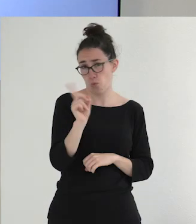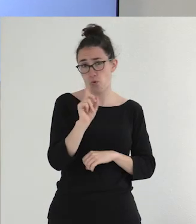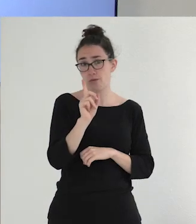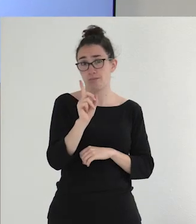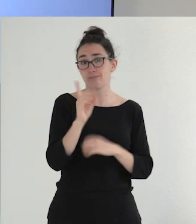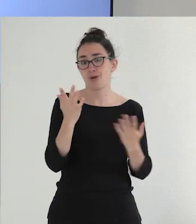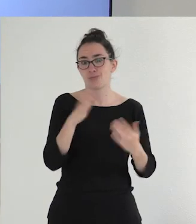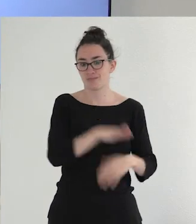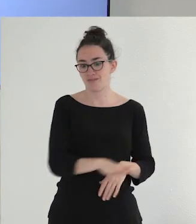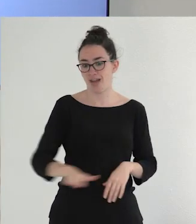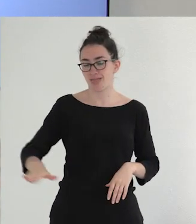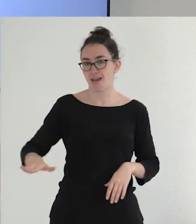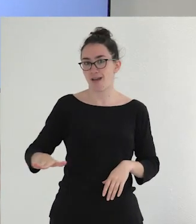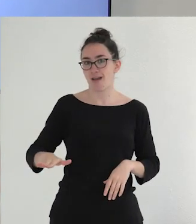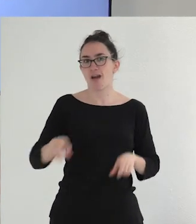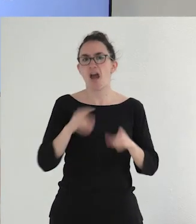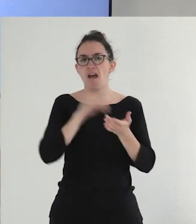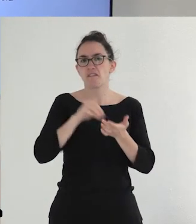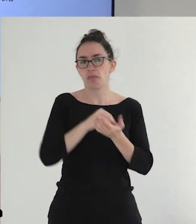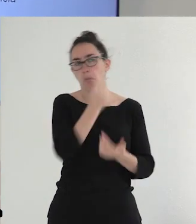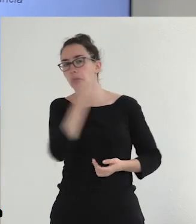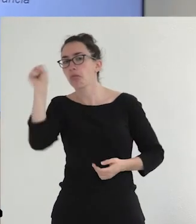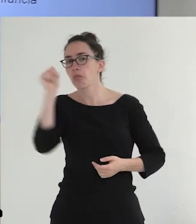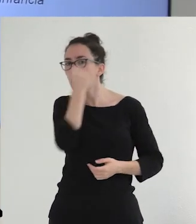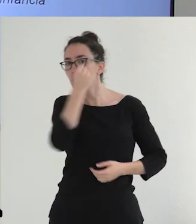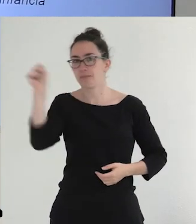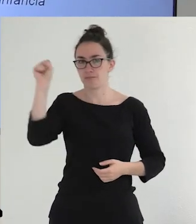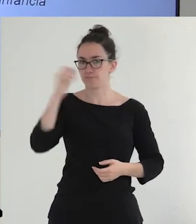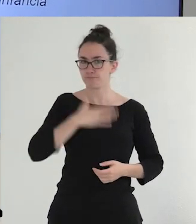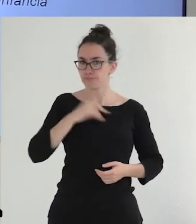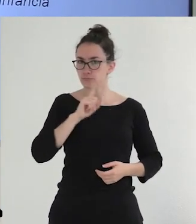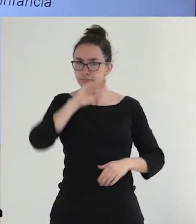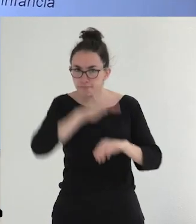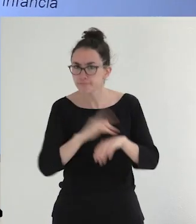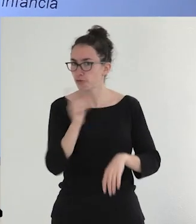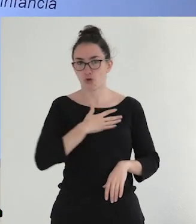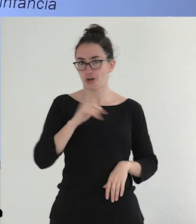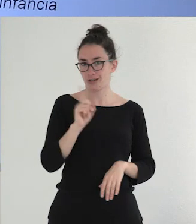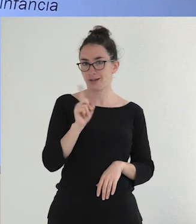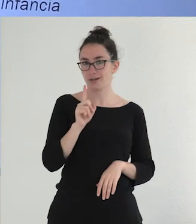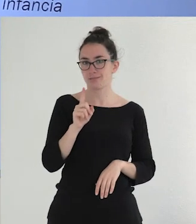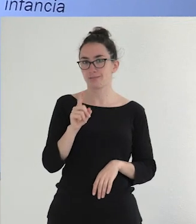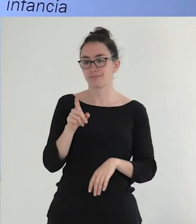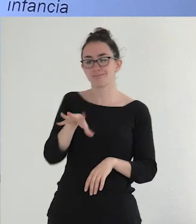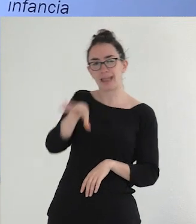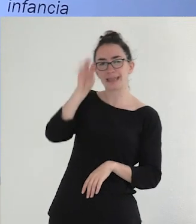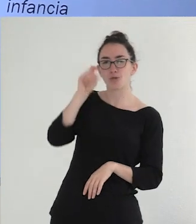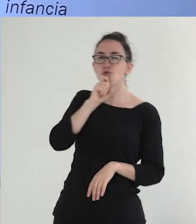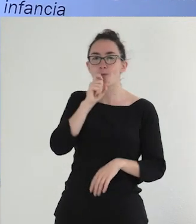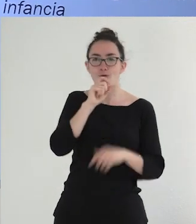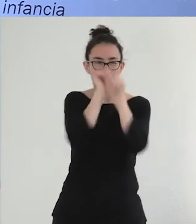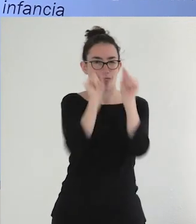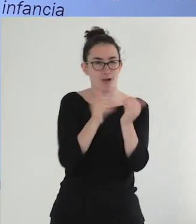pequeñas se resisten a estas normativas con frecuencia y existen distintos modelos para interpretar esas resistencias. Y entonces, bueno, creo que es